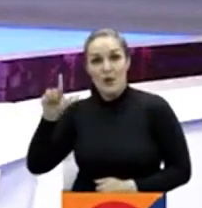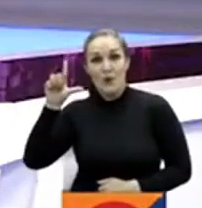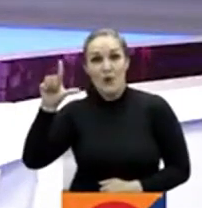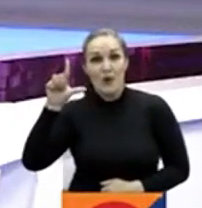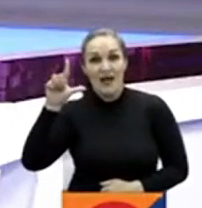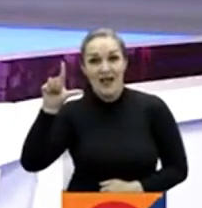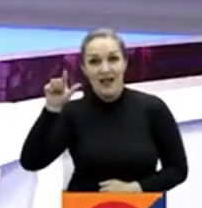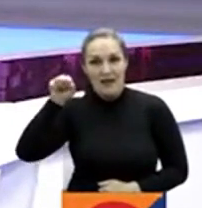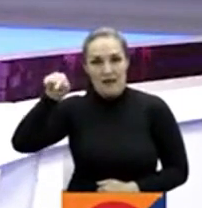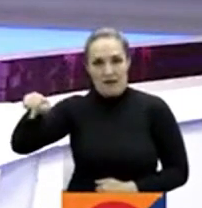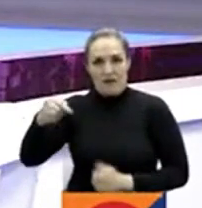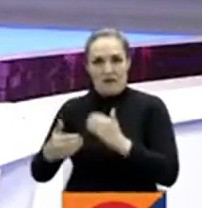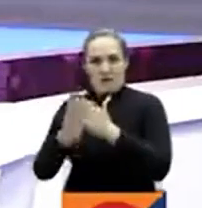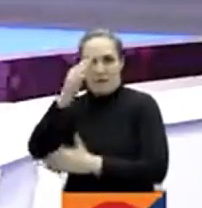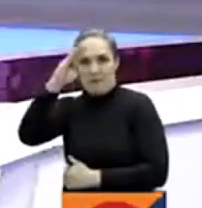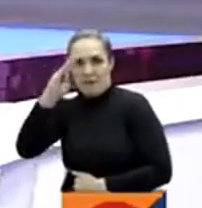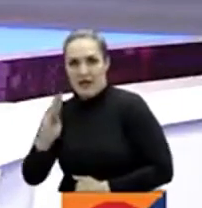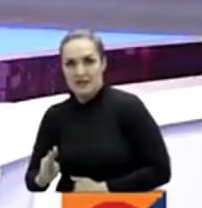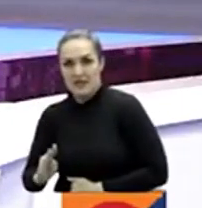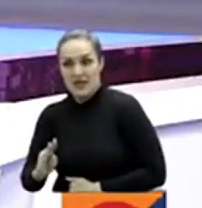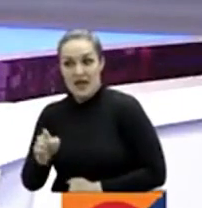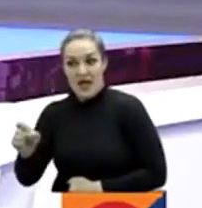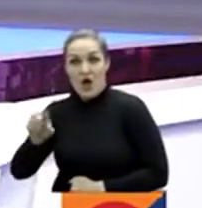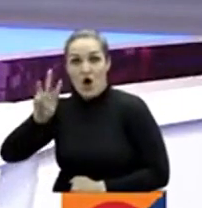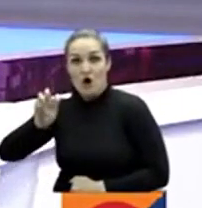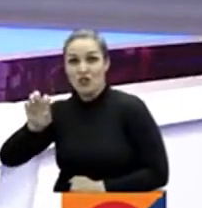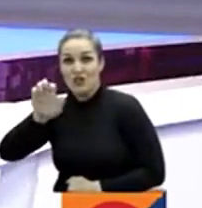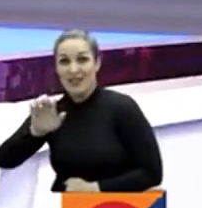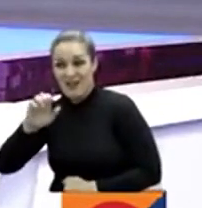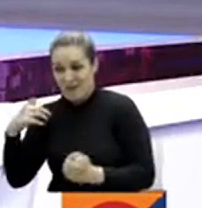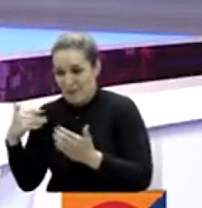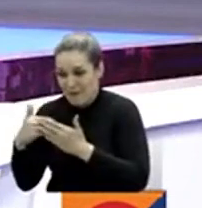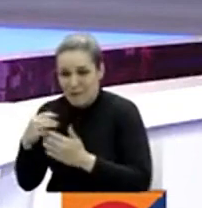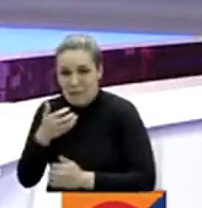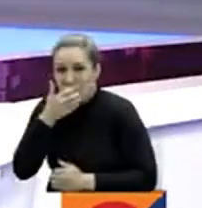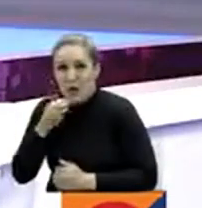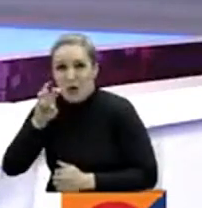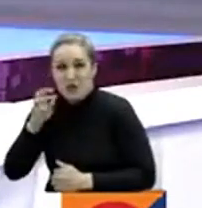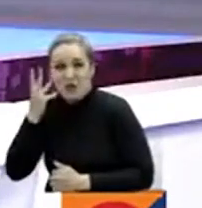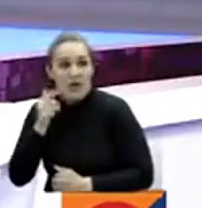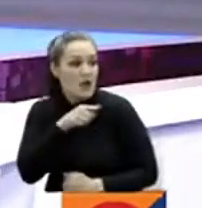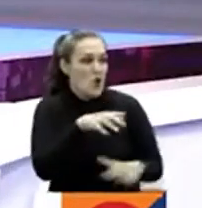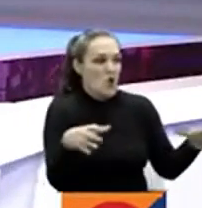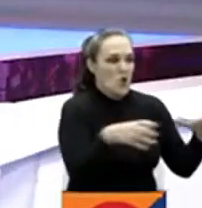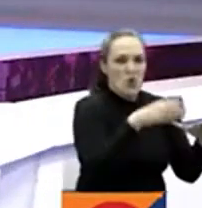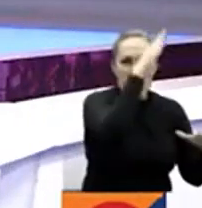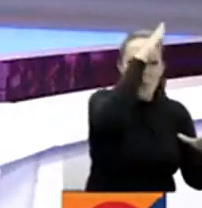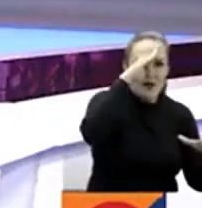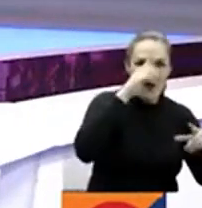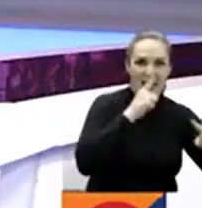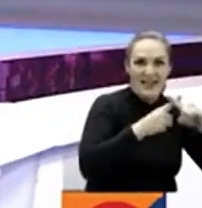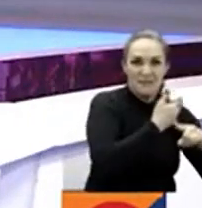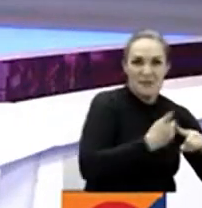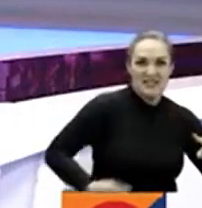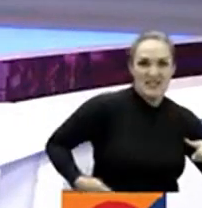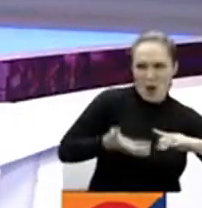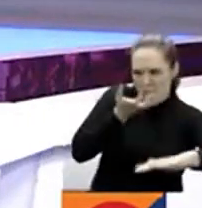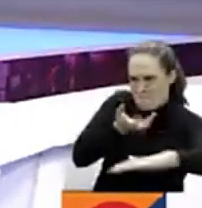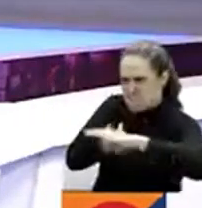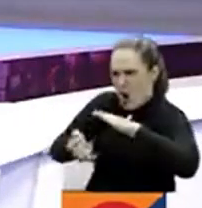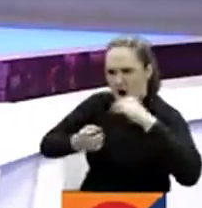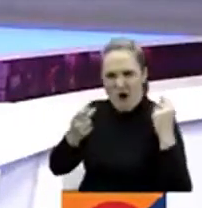la sede de los poderes nacionales. Al hacerlo, dañaron el patrimonio alojado allí. Hoy un equipo de expertos arreglan el daño. Crónica,